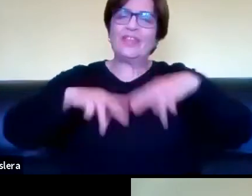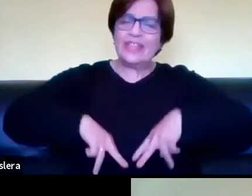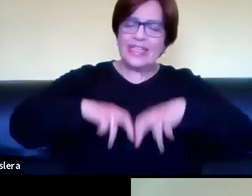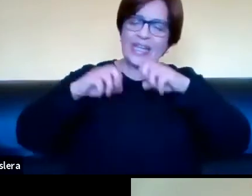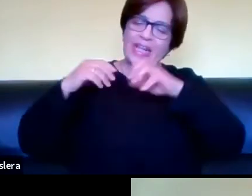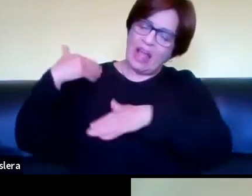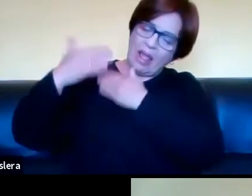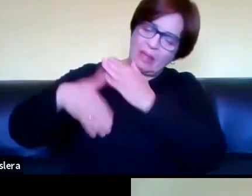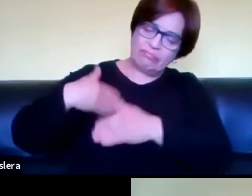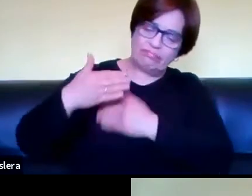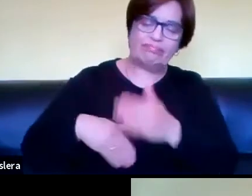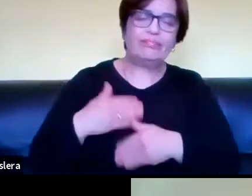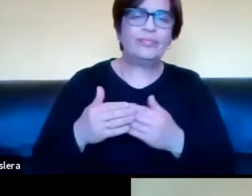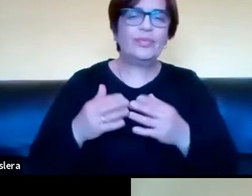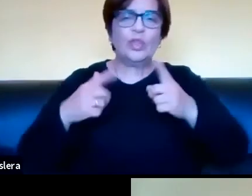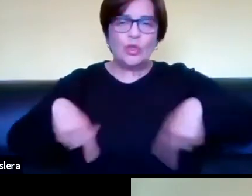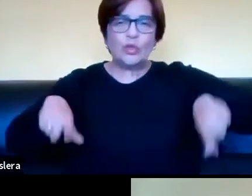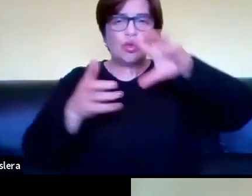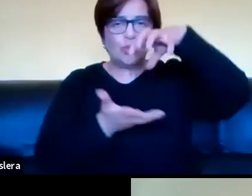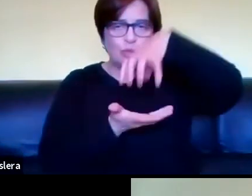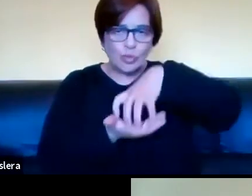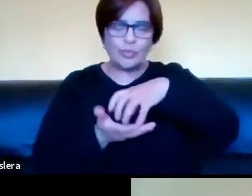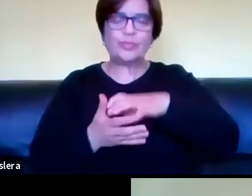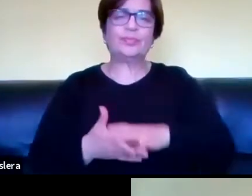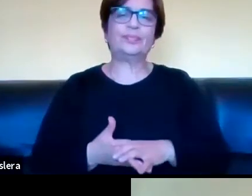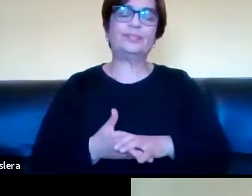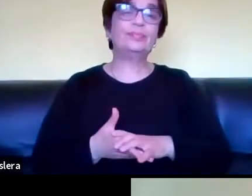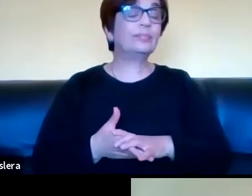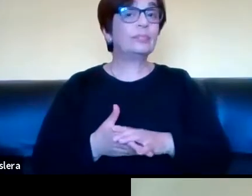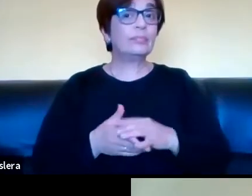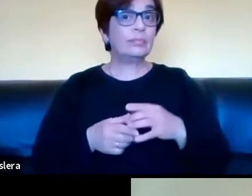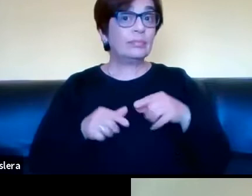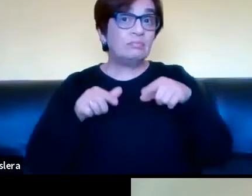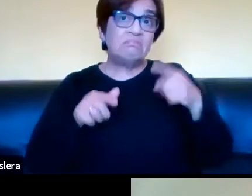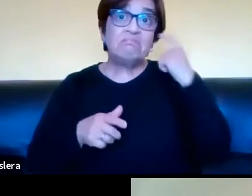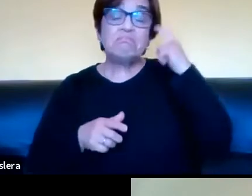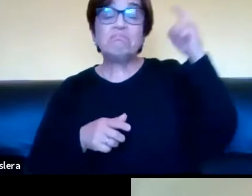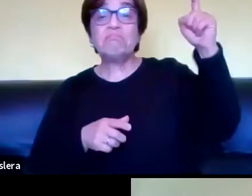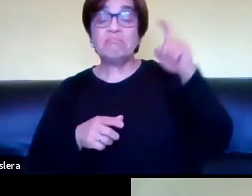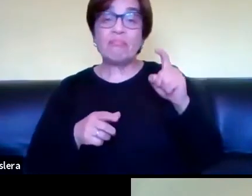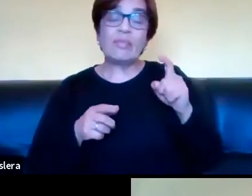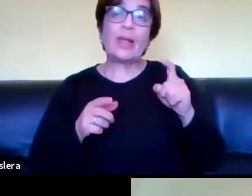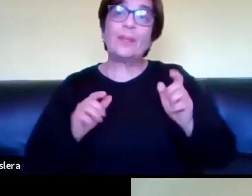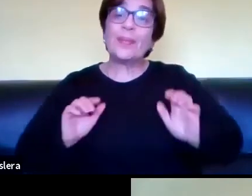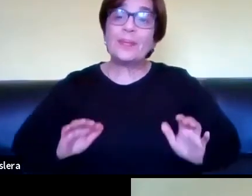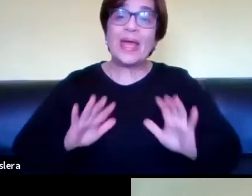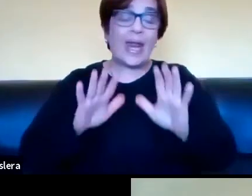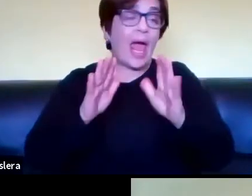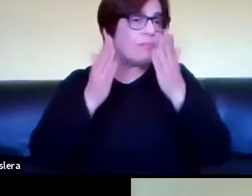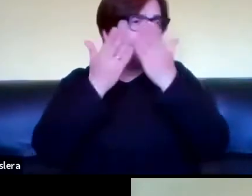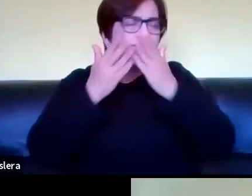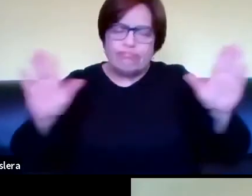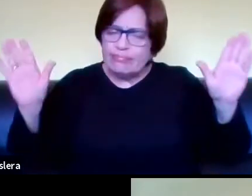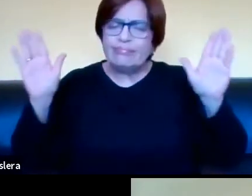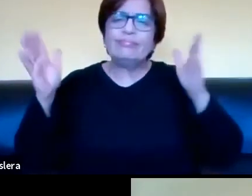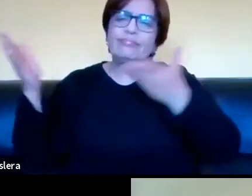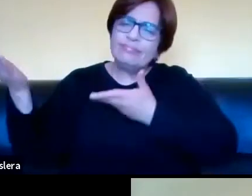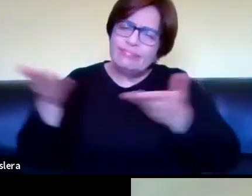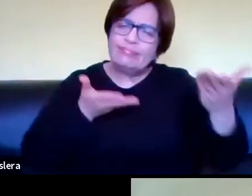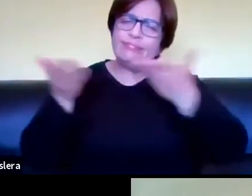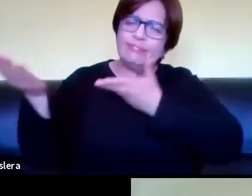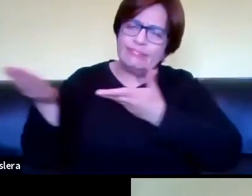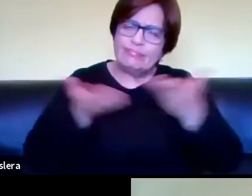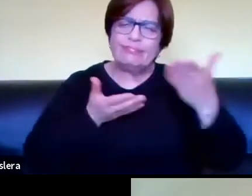viene desarrollando el centro, y bueno, allí se nos ocurrió generar un espacio abierto, invitar a otros